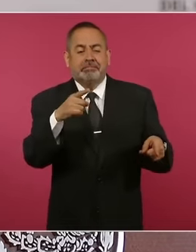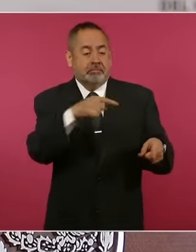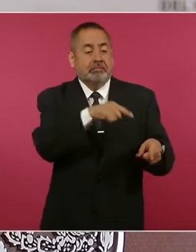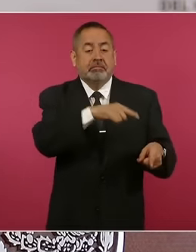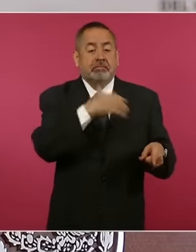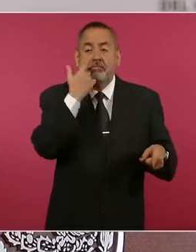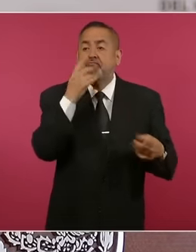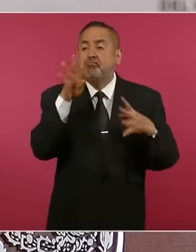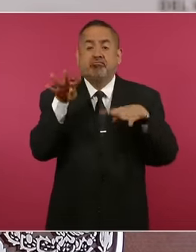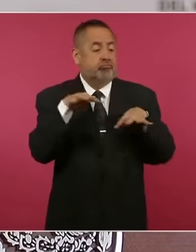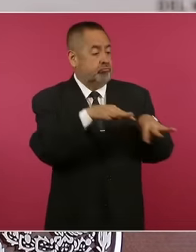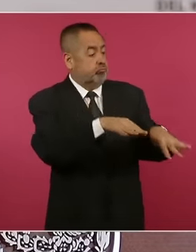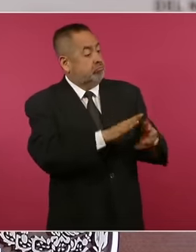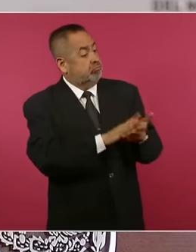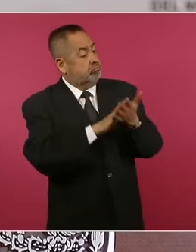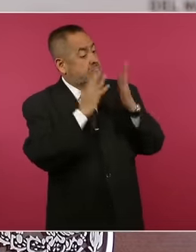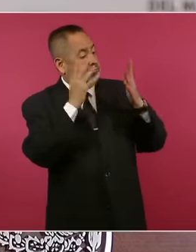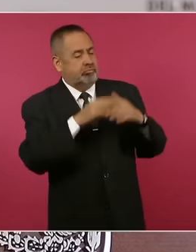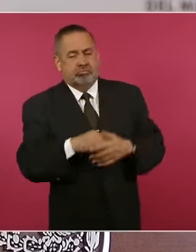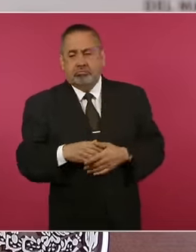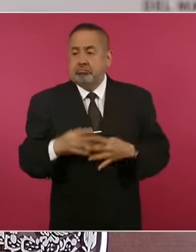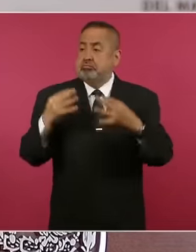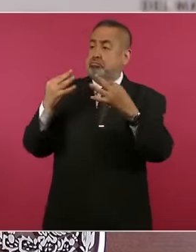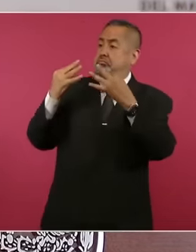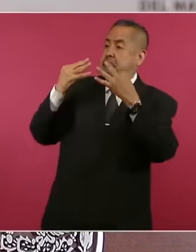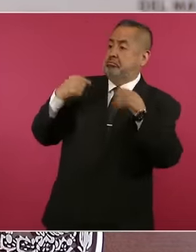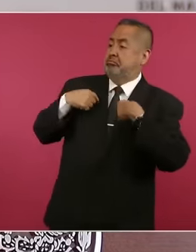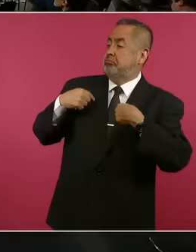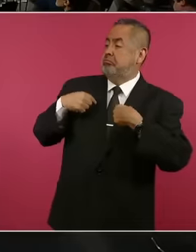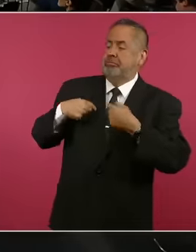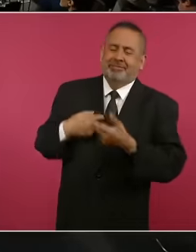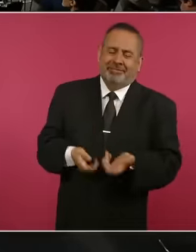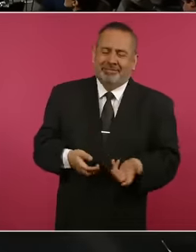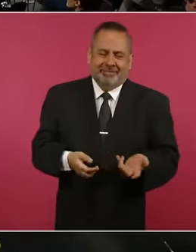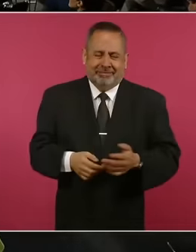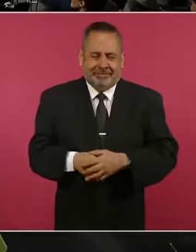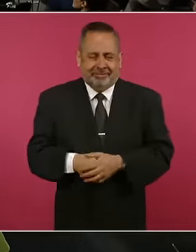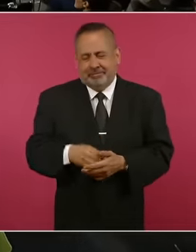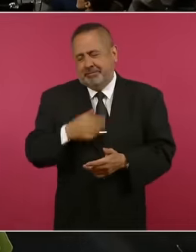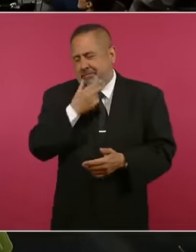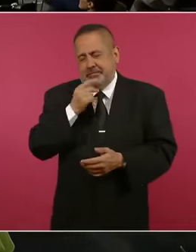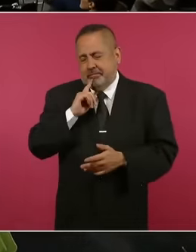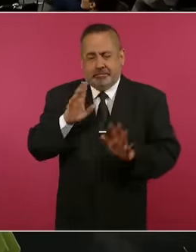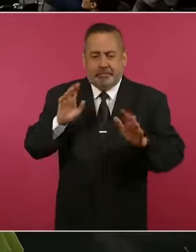notorio o notoria,